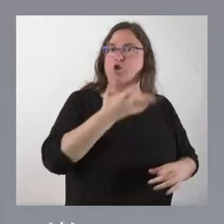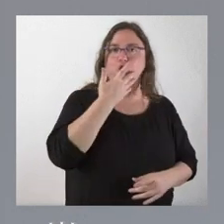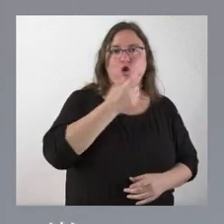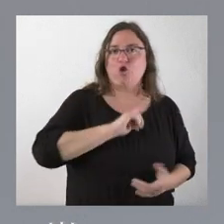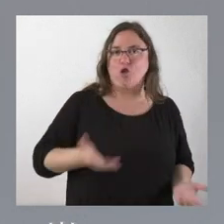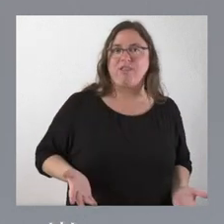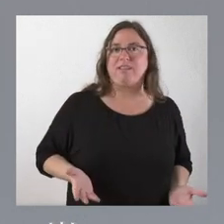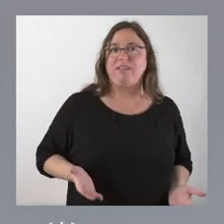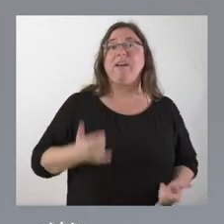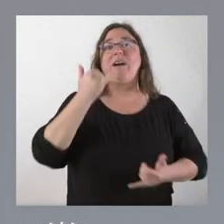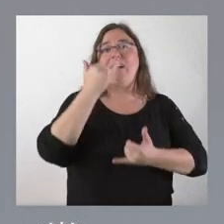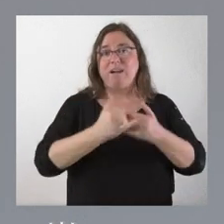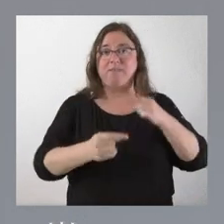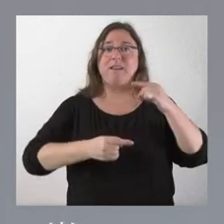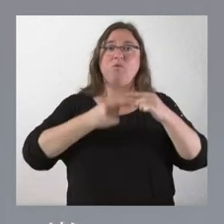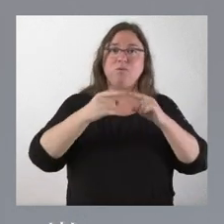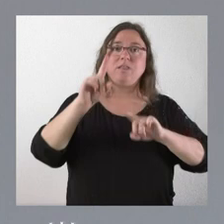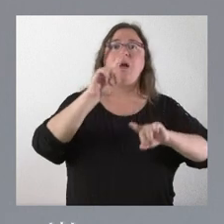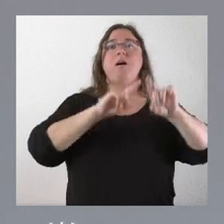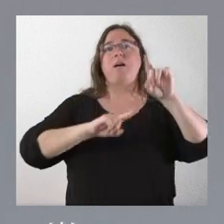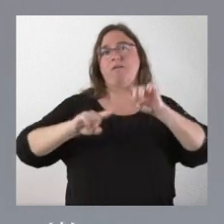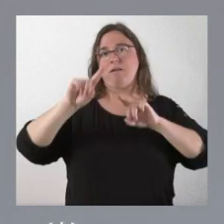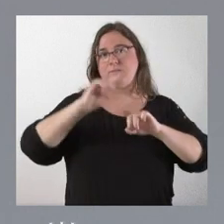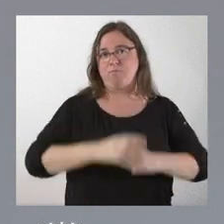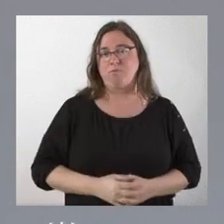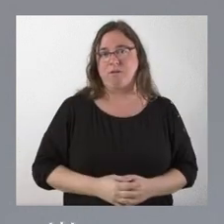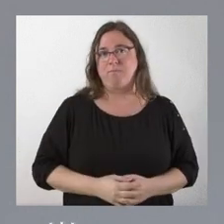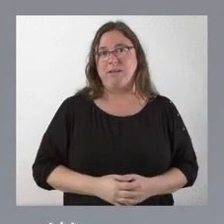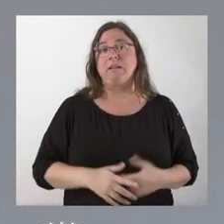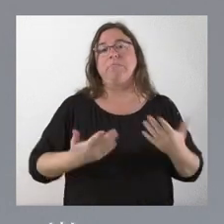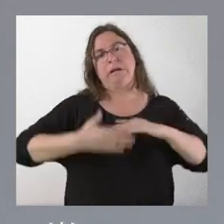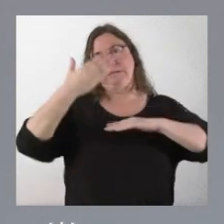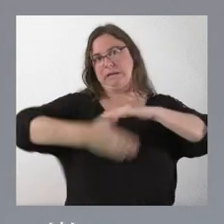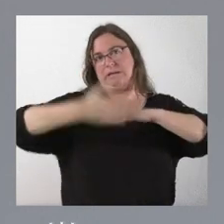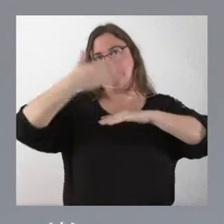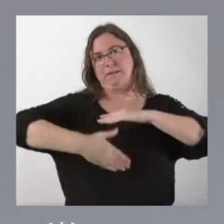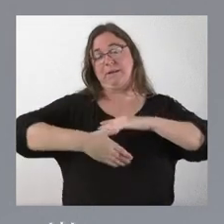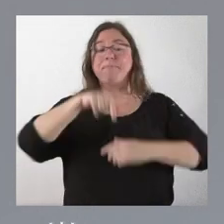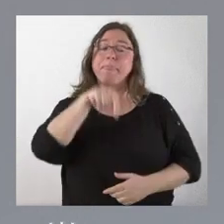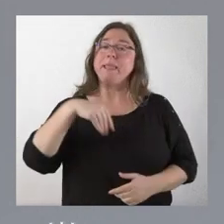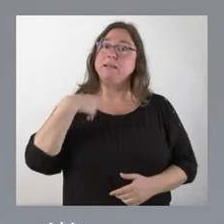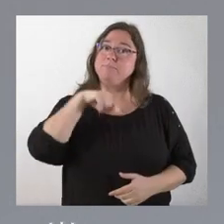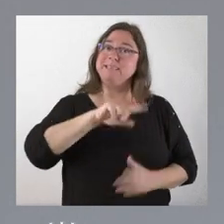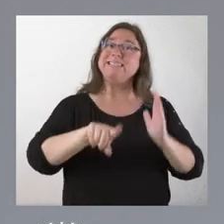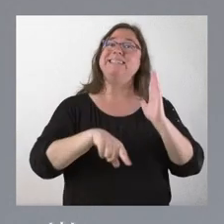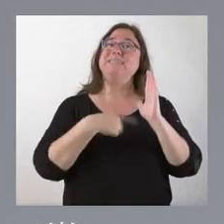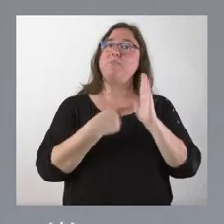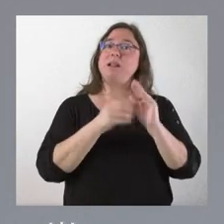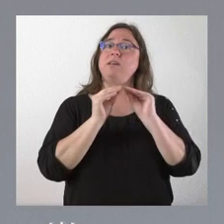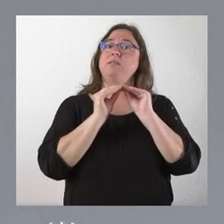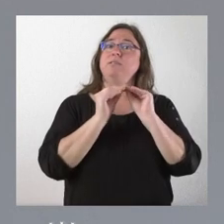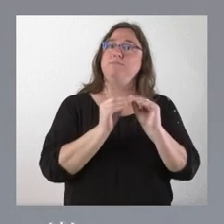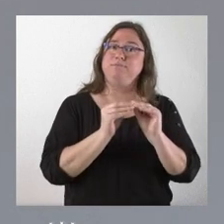genera inevitablemente problemas y nacen con limitaciones. Bueno, esta ley, ya sé que lo estoy repitiendo,